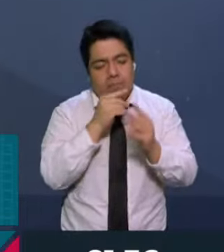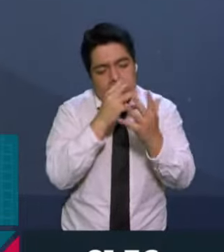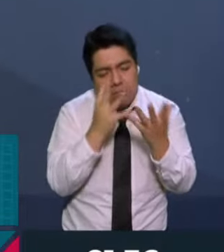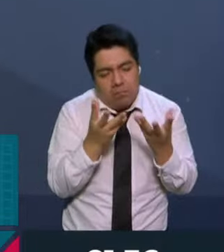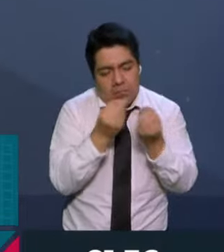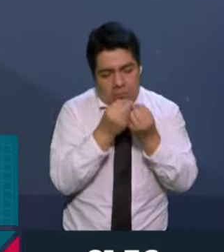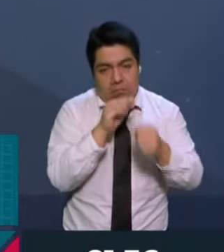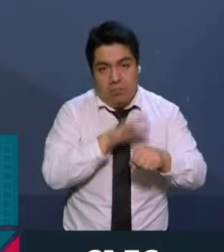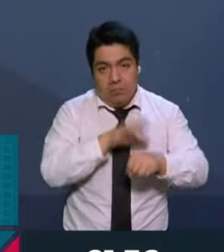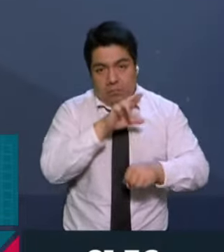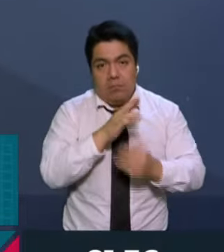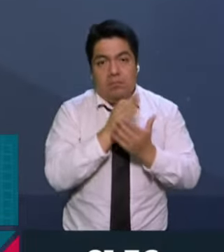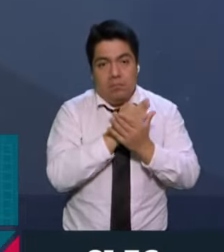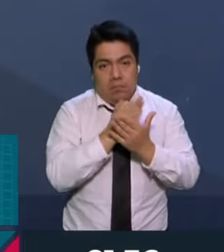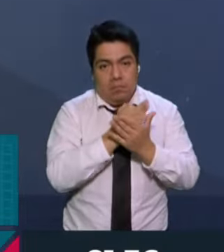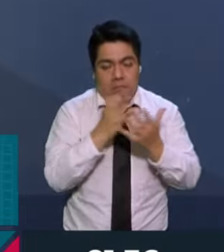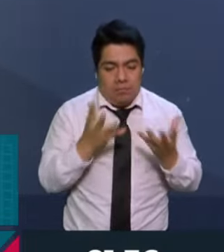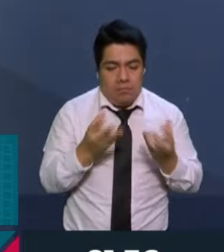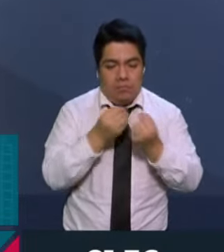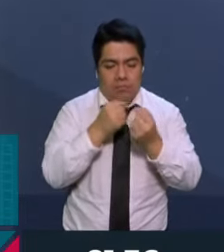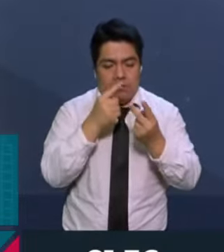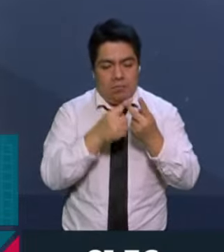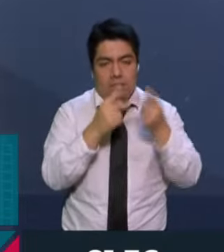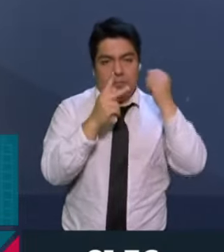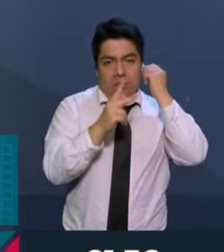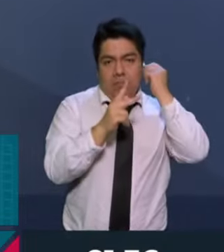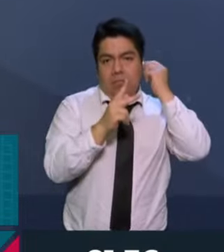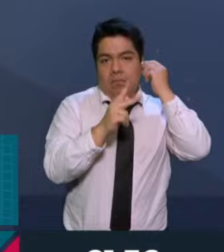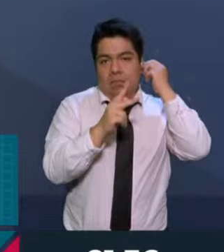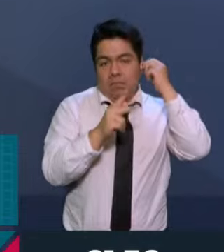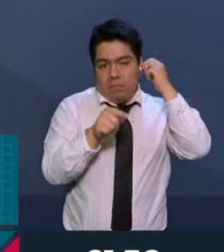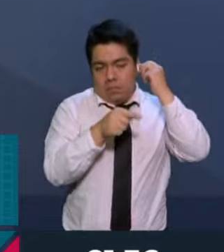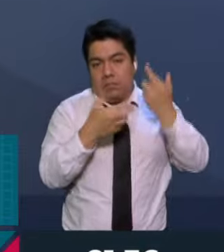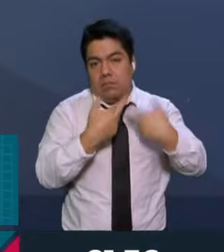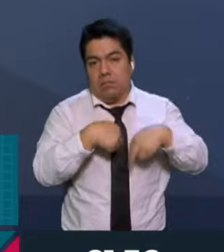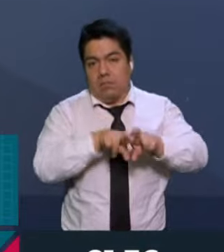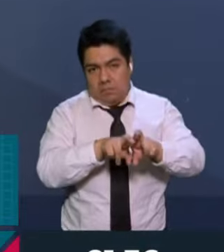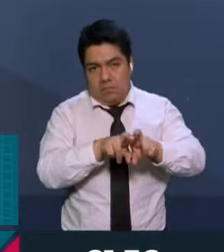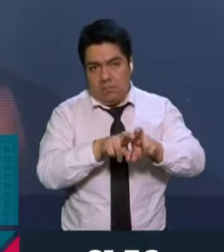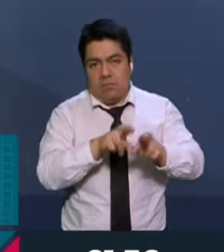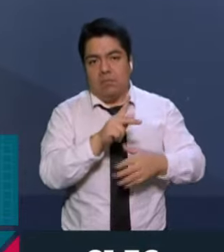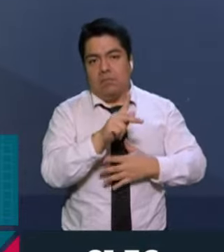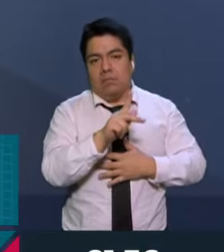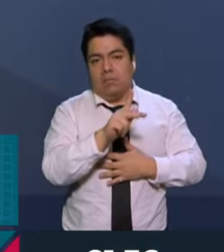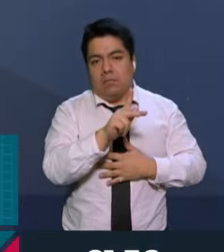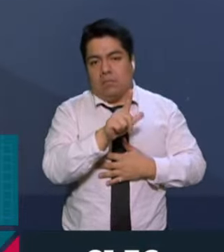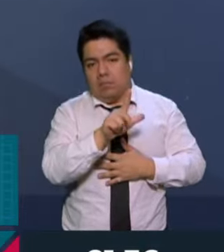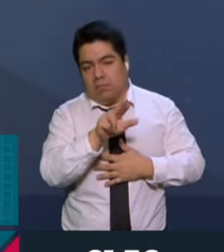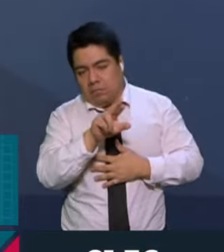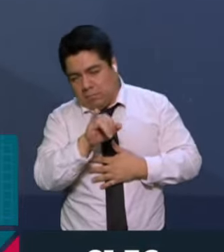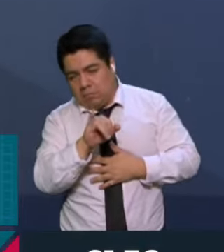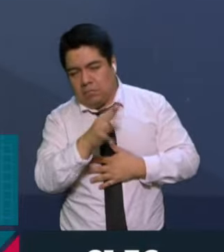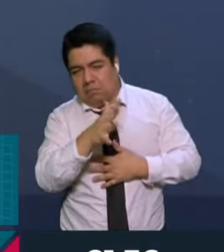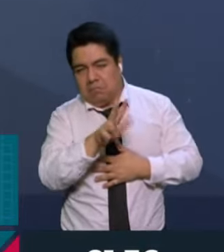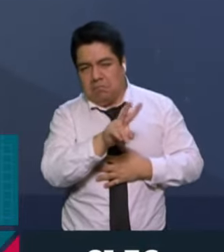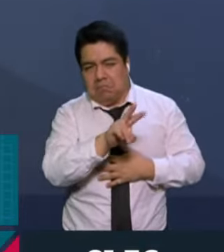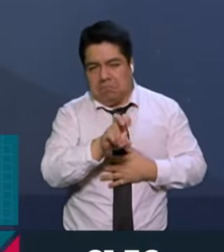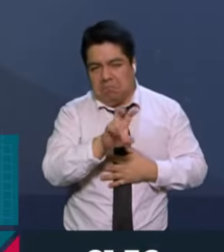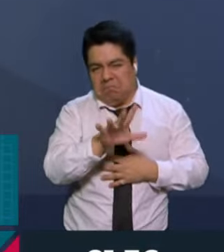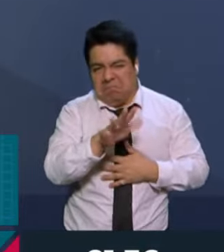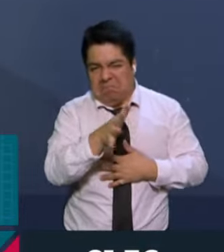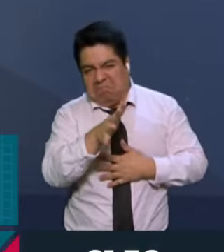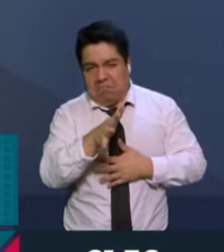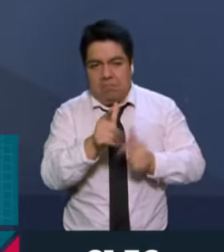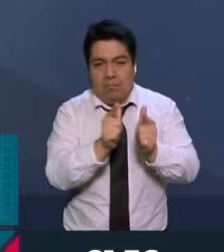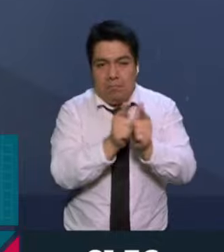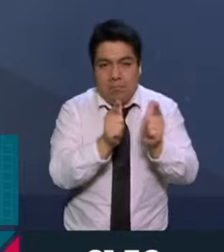mayoría que ganó Morena más la proyección de representación proporcional, vamos a andar cerca de 250 como